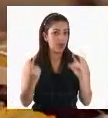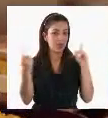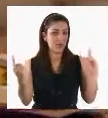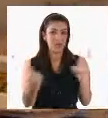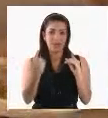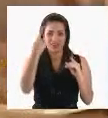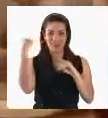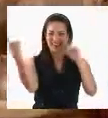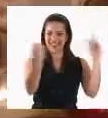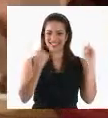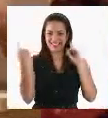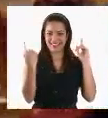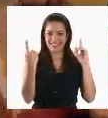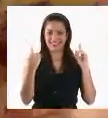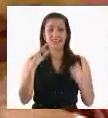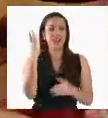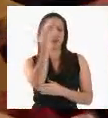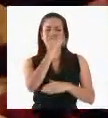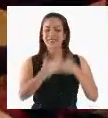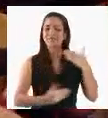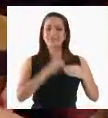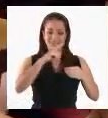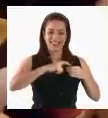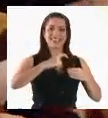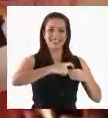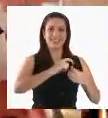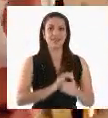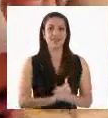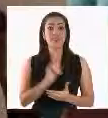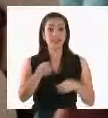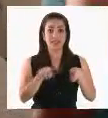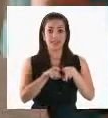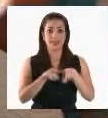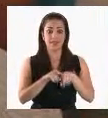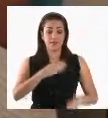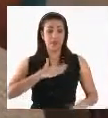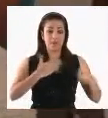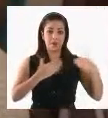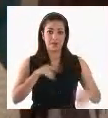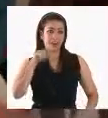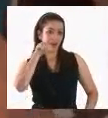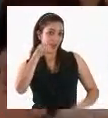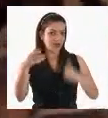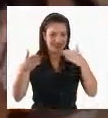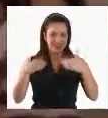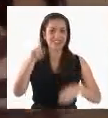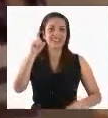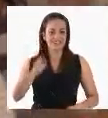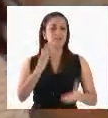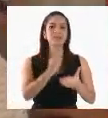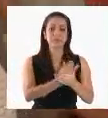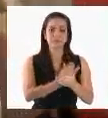Cuando cumplimos es para celebrarlo. Y qué bonito que todos participen. Así también, mi Panamá, tu